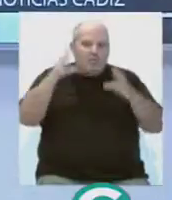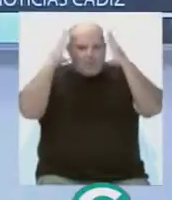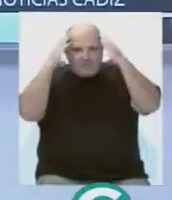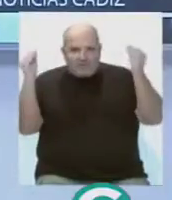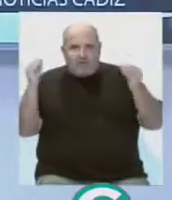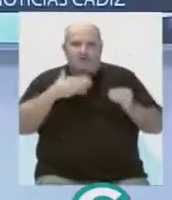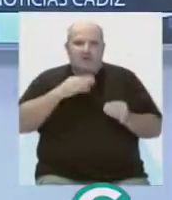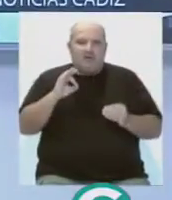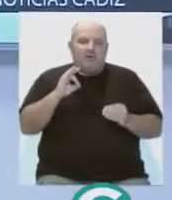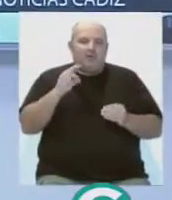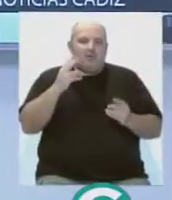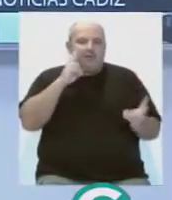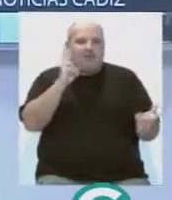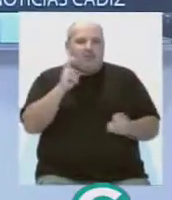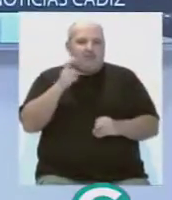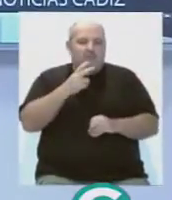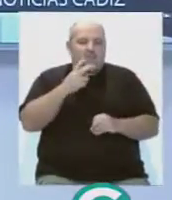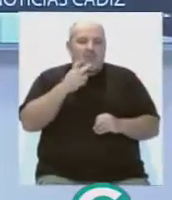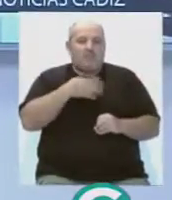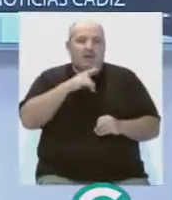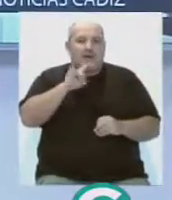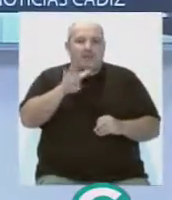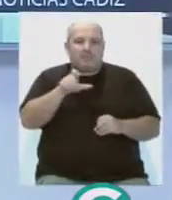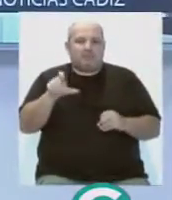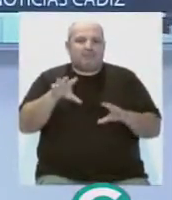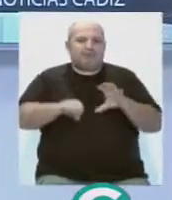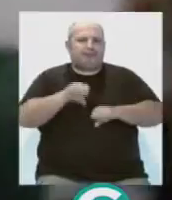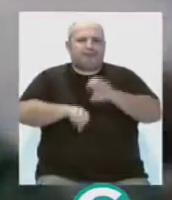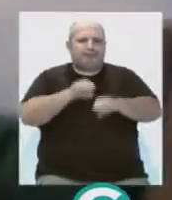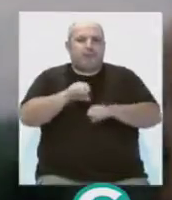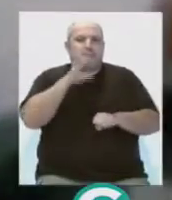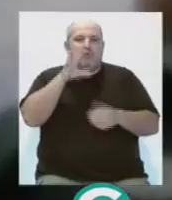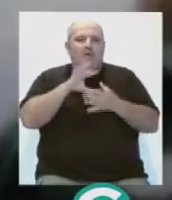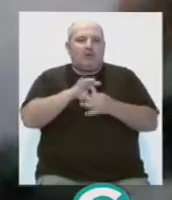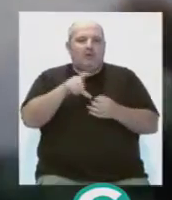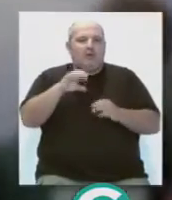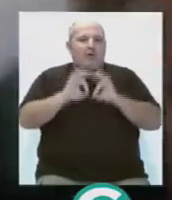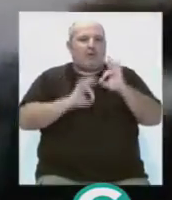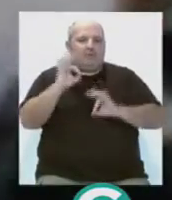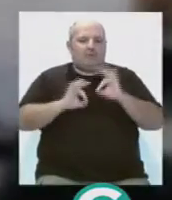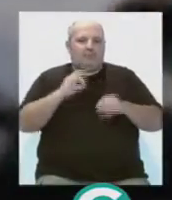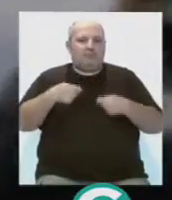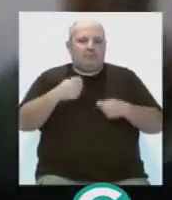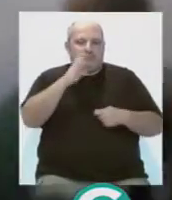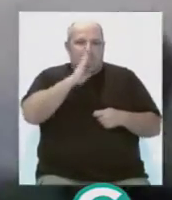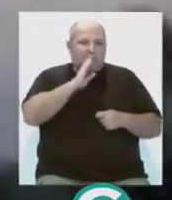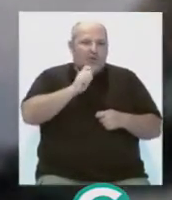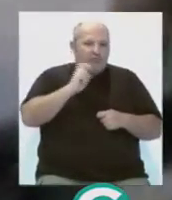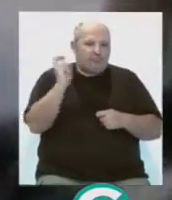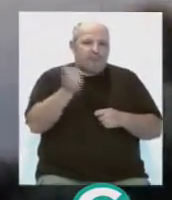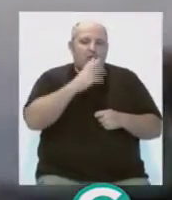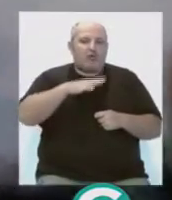Guardia Civil y Agencia Tributaria. 14 personas han sido detenidas tras pertenecer a una organización de narcotraficantes